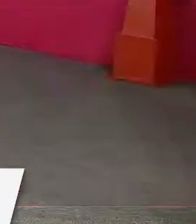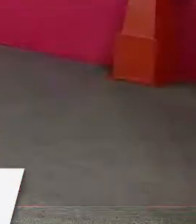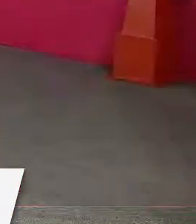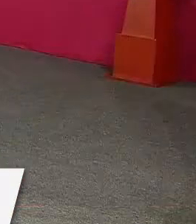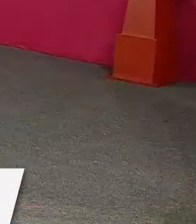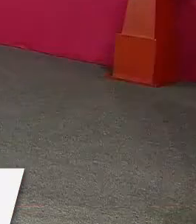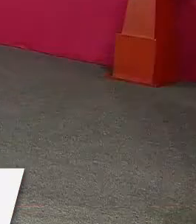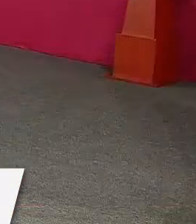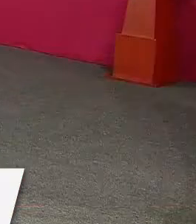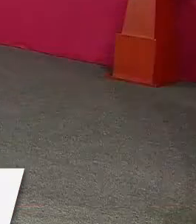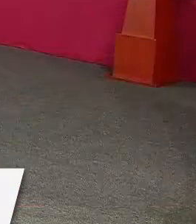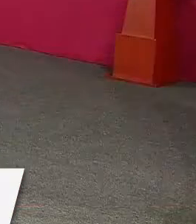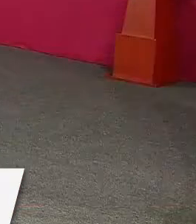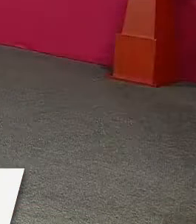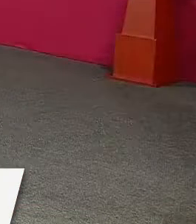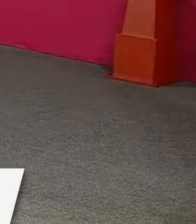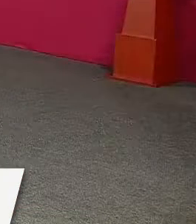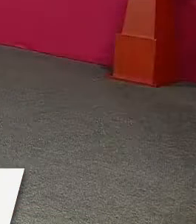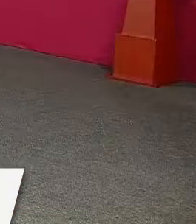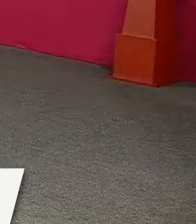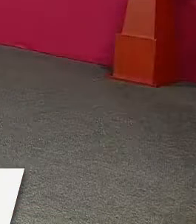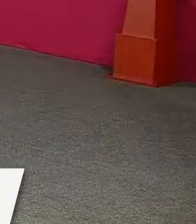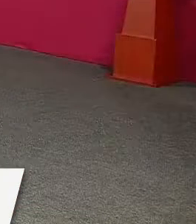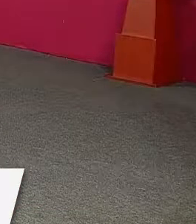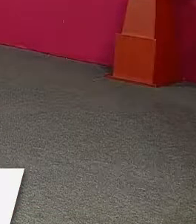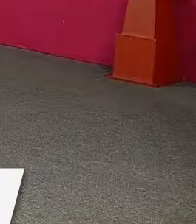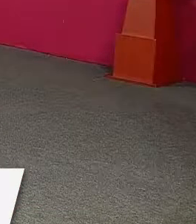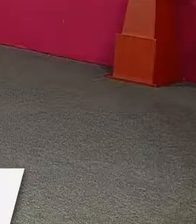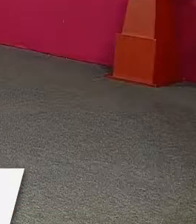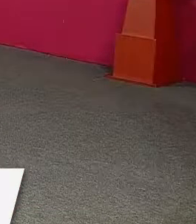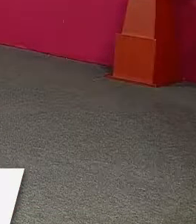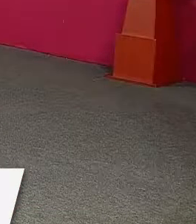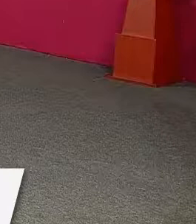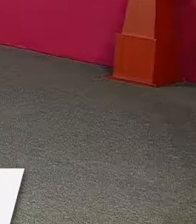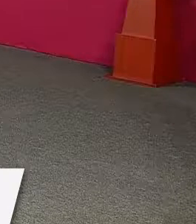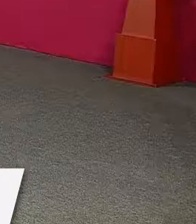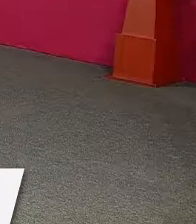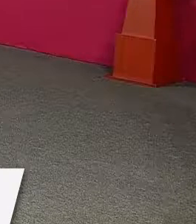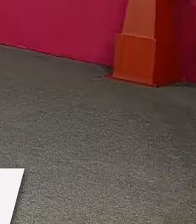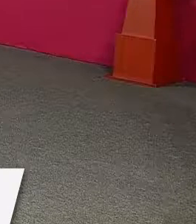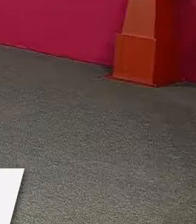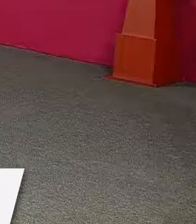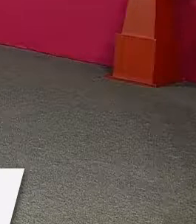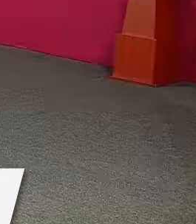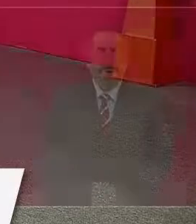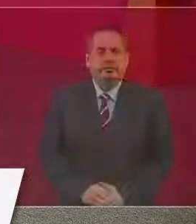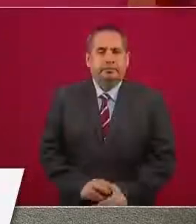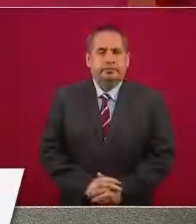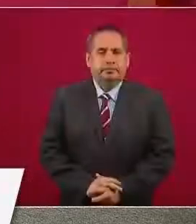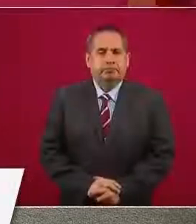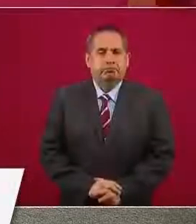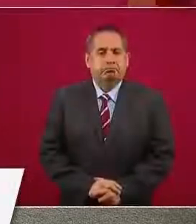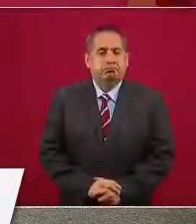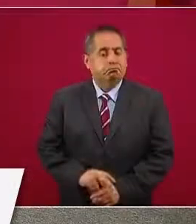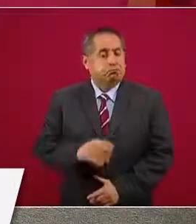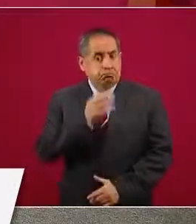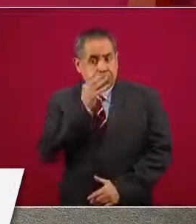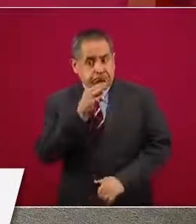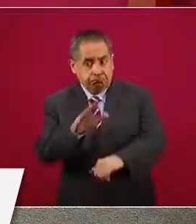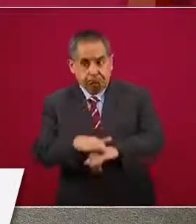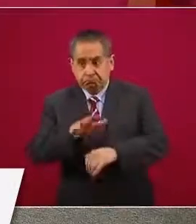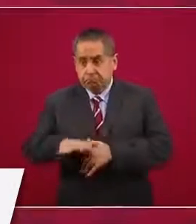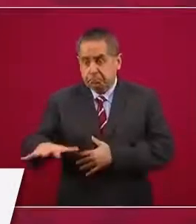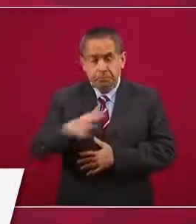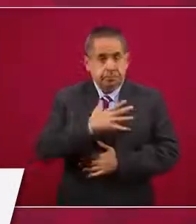Yo quiero decirle al pueblo de mi país